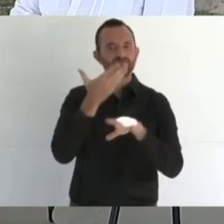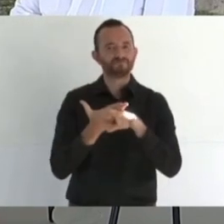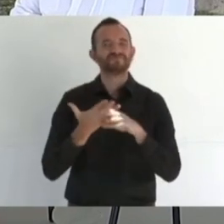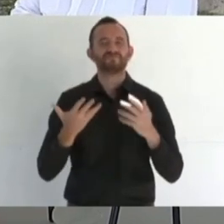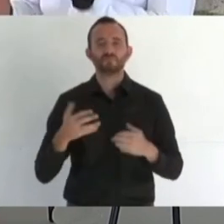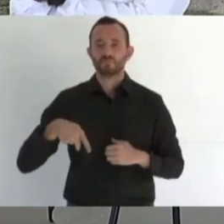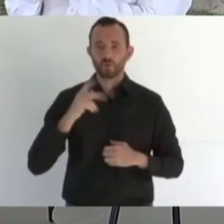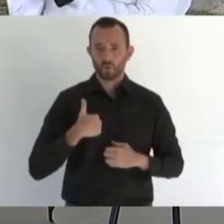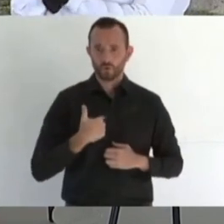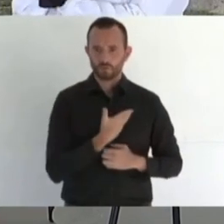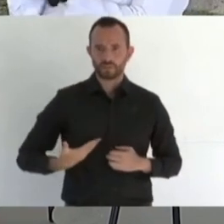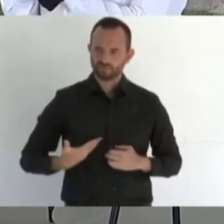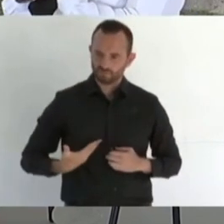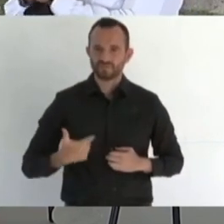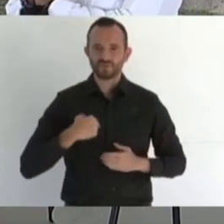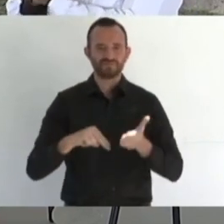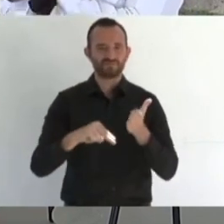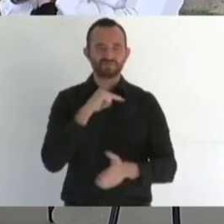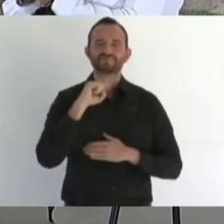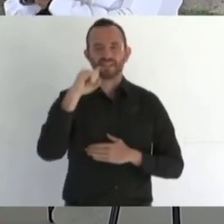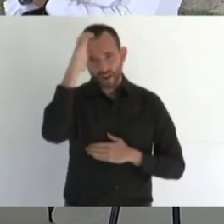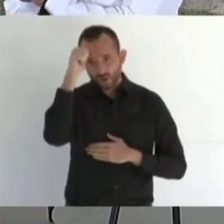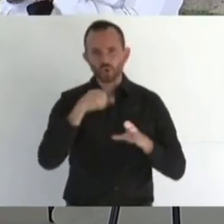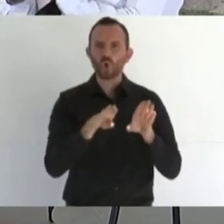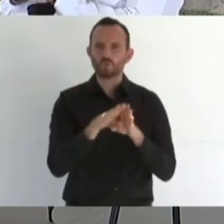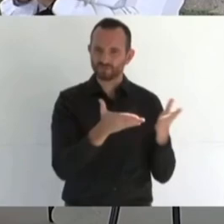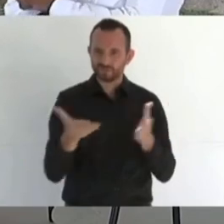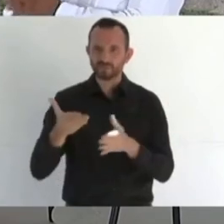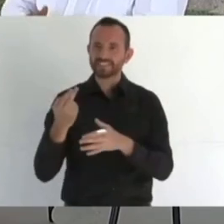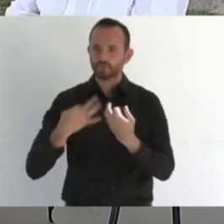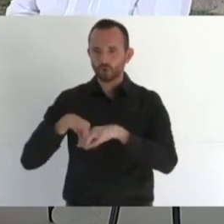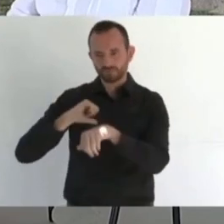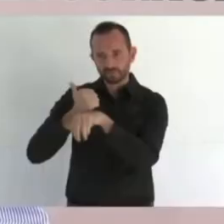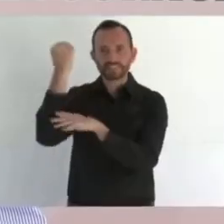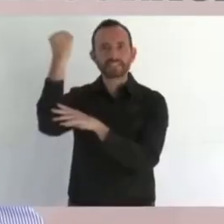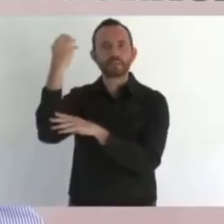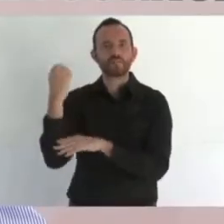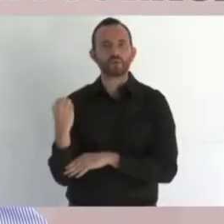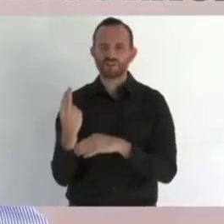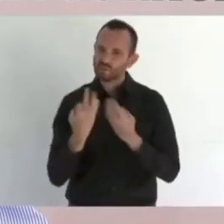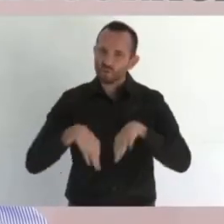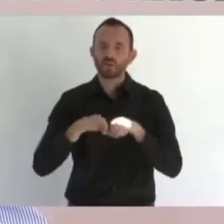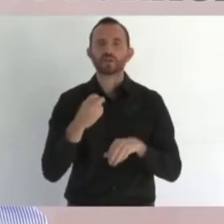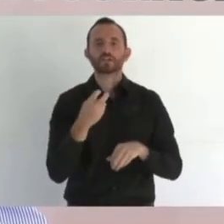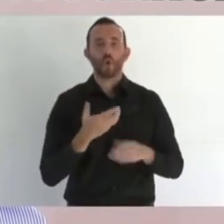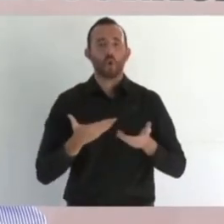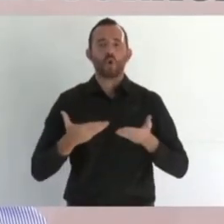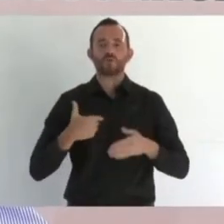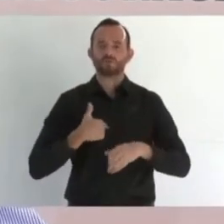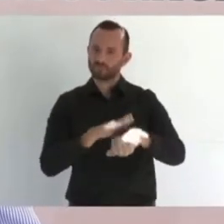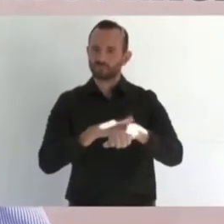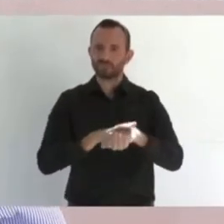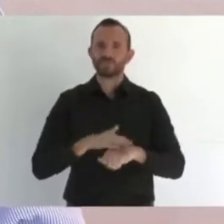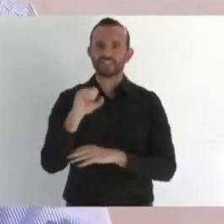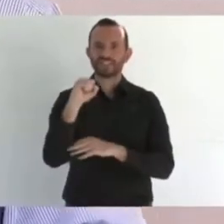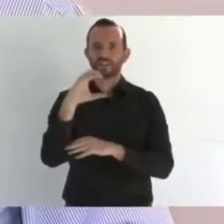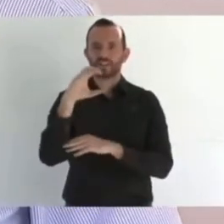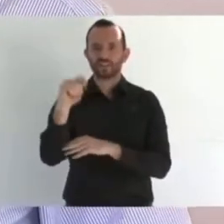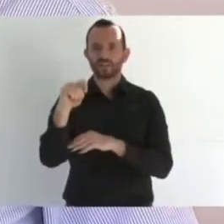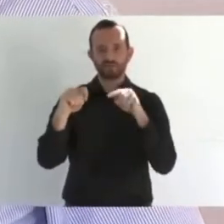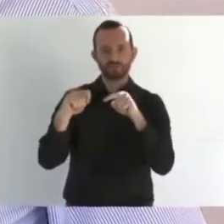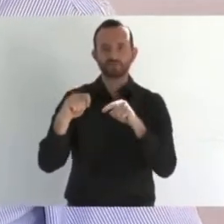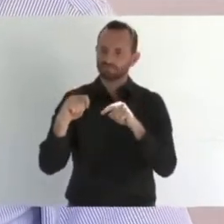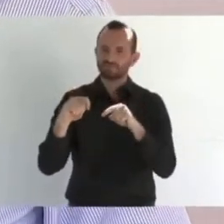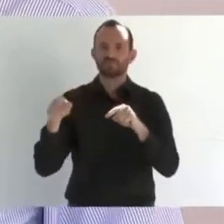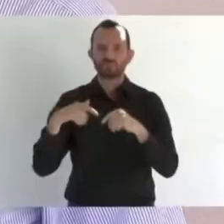Tú ya pon los semáforos y aquí ya lo estamos dando a conocer al secretario de Comunicaciones y Transportes, de que van